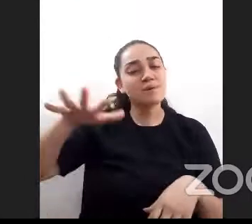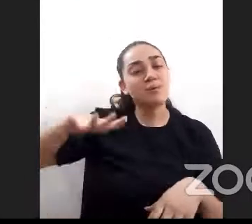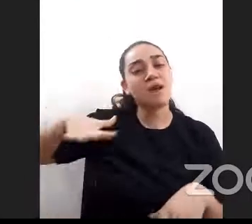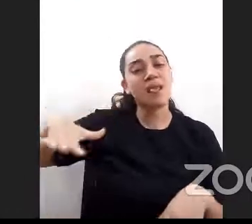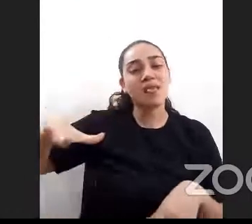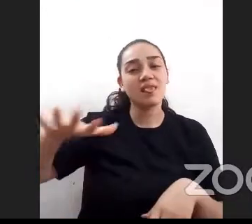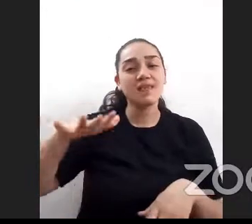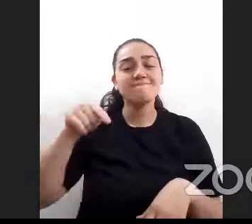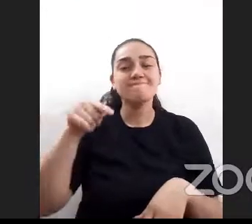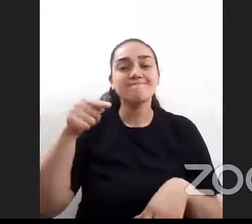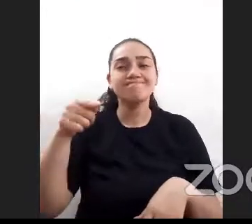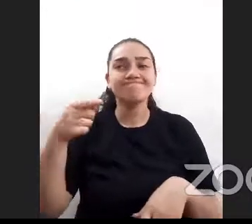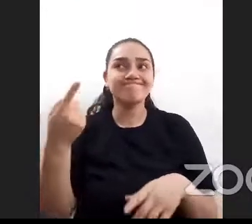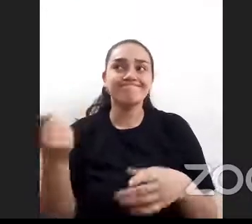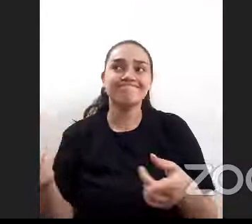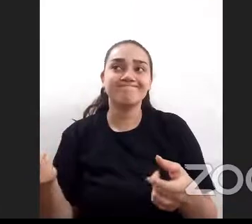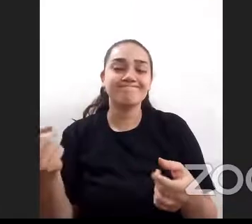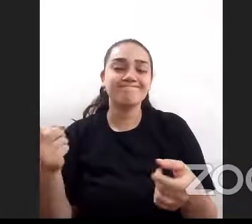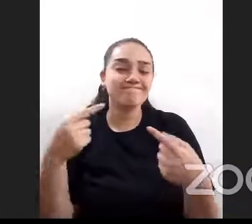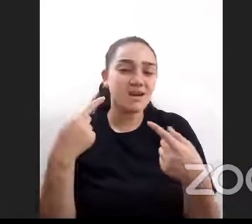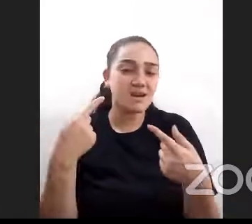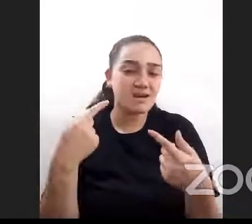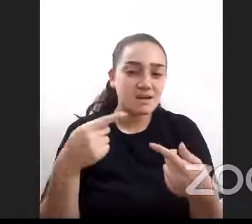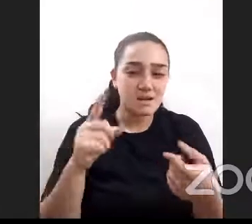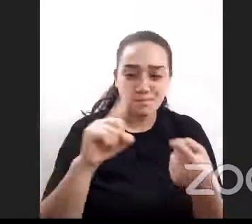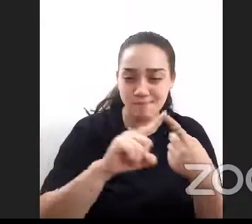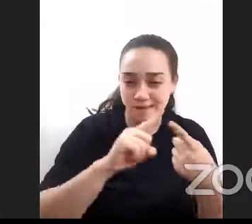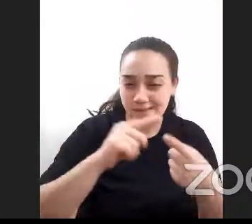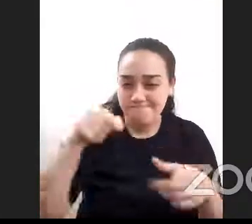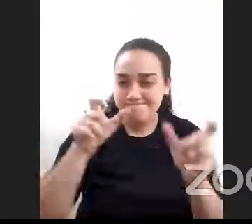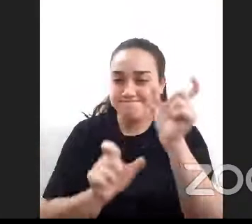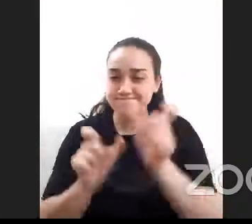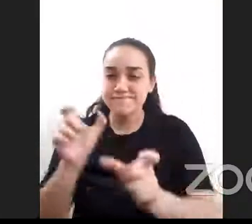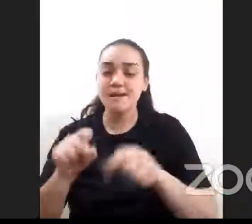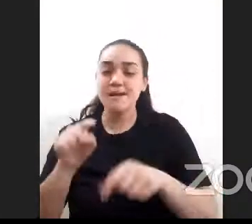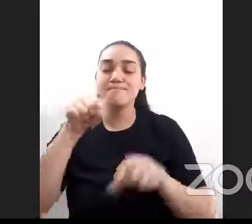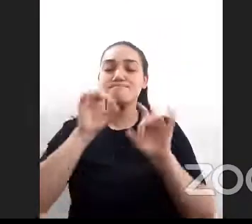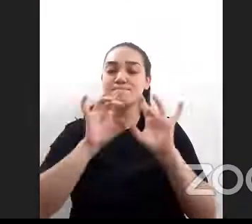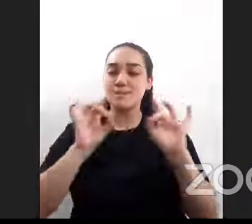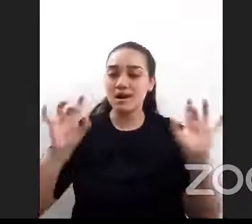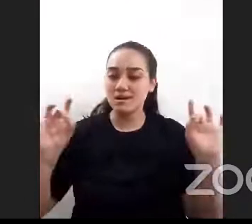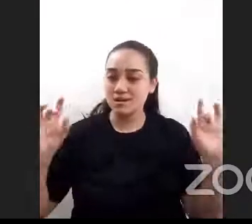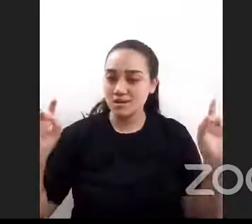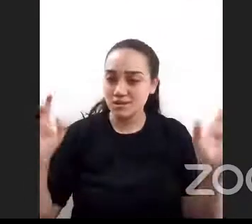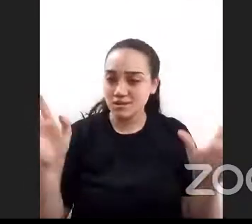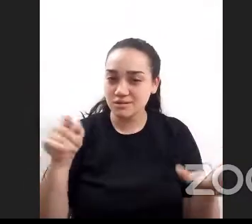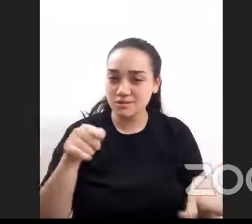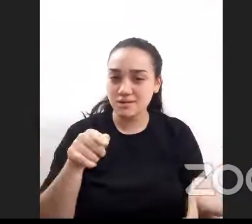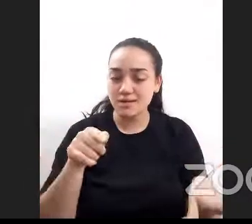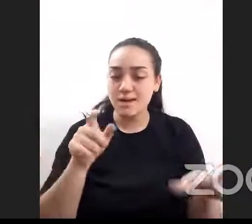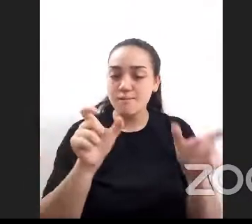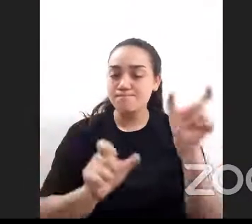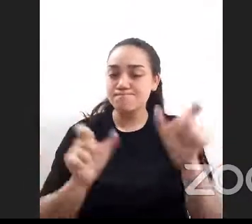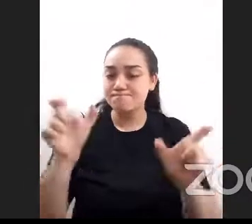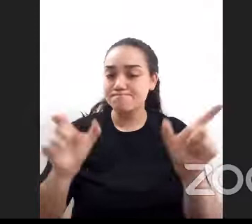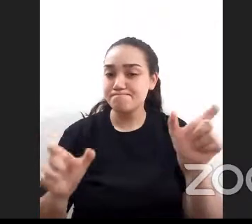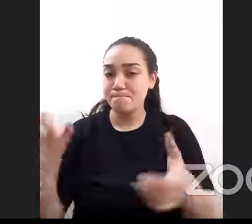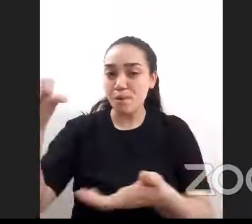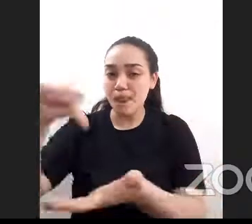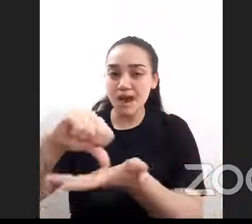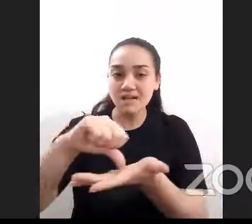se está viendo o en la pandemia hubo un proceso donde mucha de la población de las